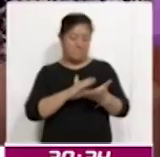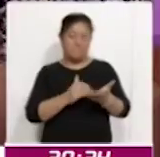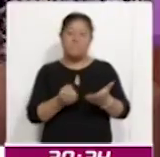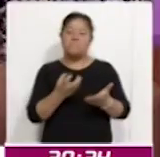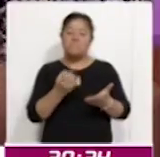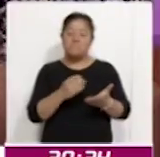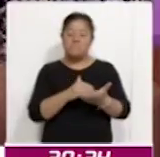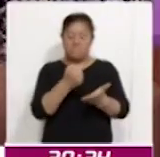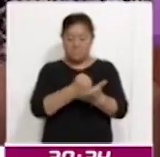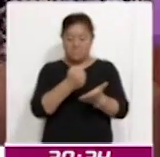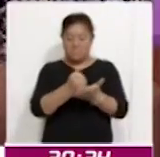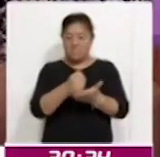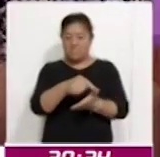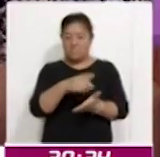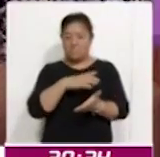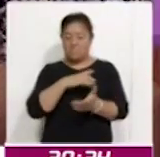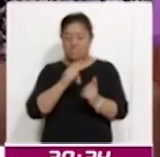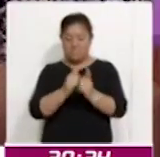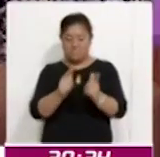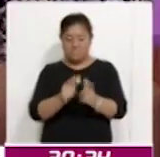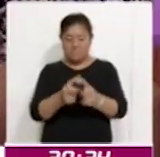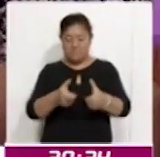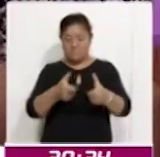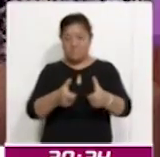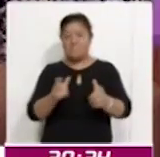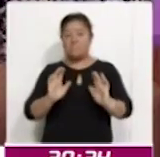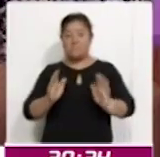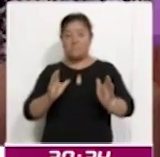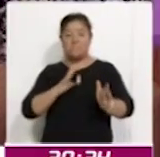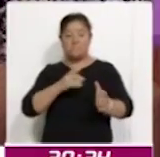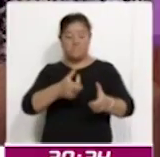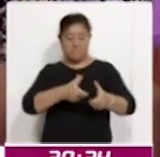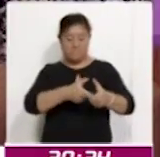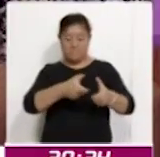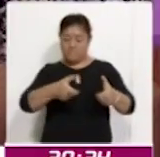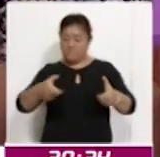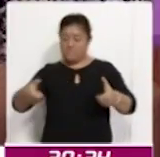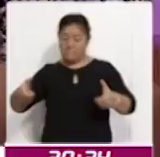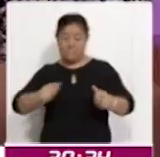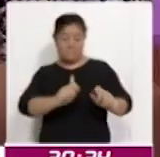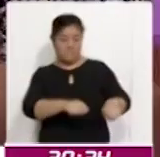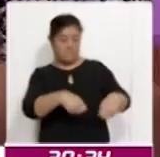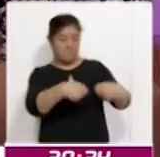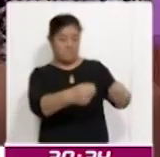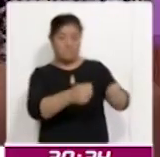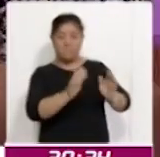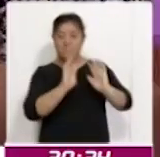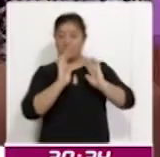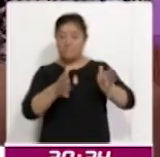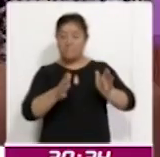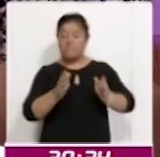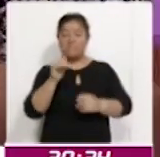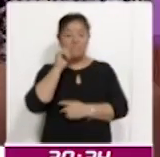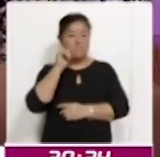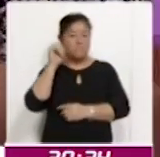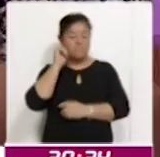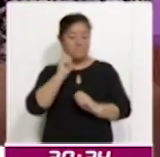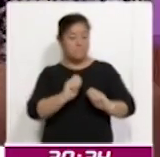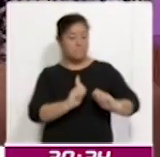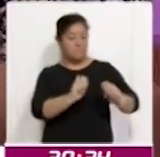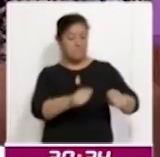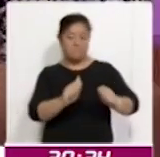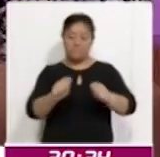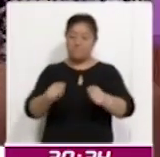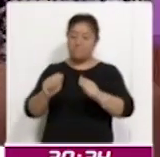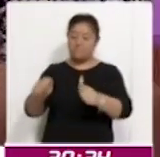agrupamiento de boletas, integramos ya los paquetes, los paquetes ya fueron entregados, ya están el día de ayer, concluimos con la entrega